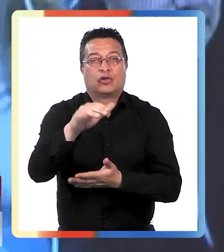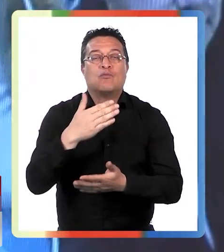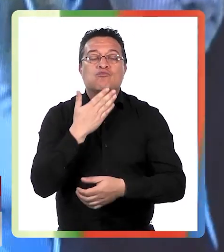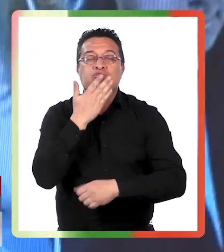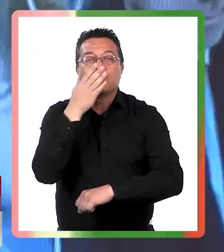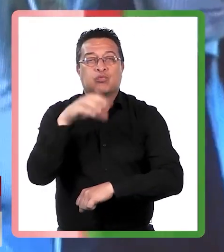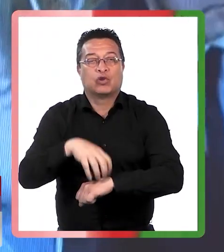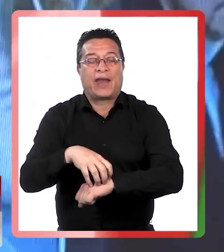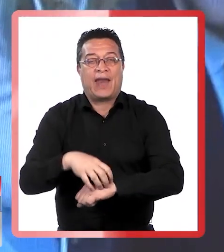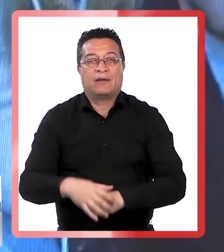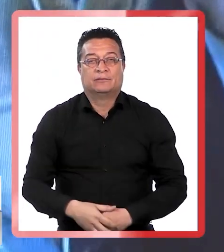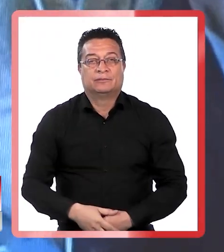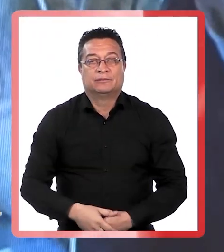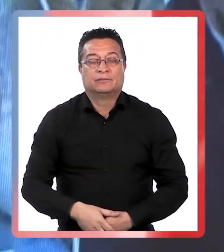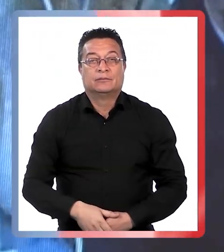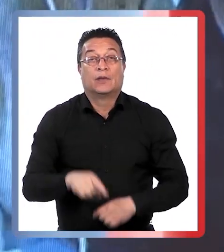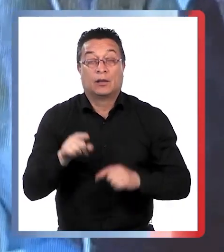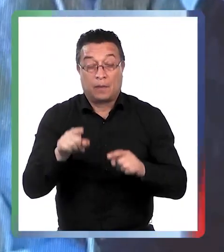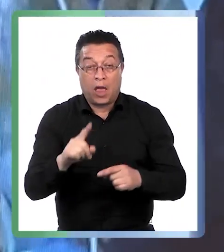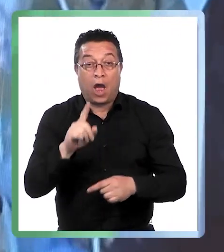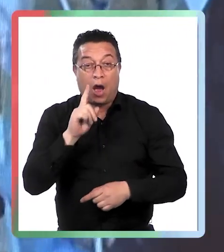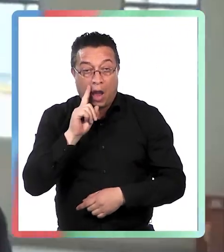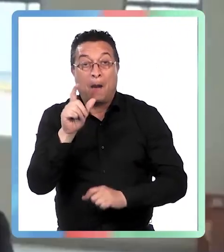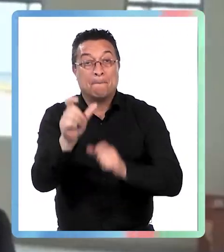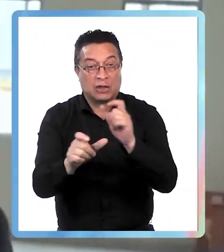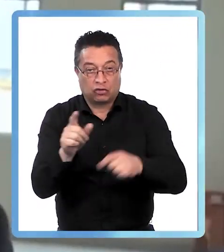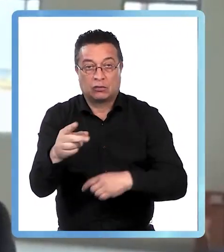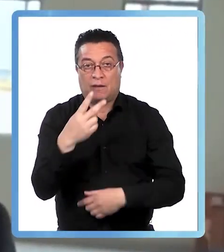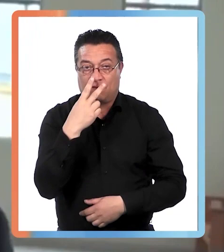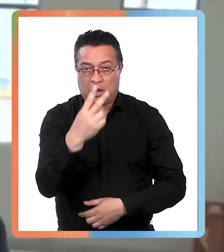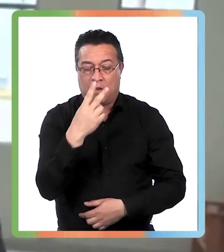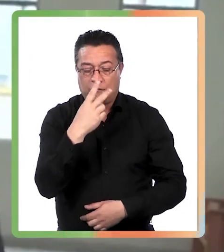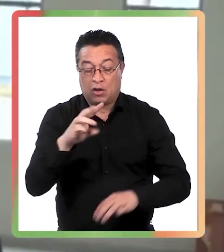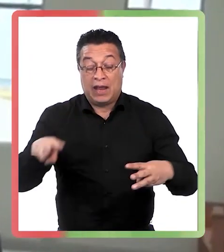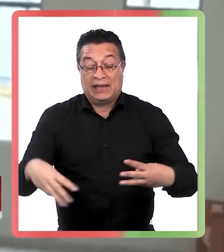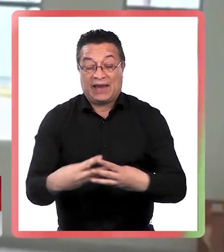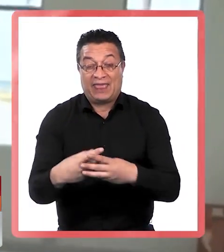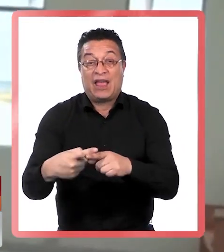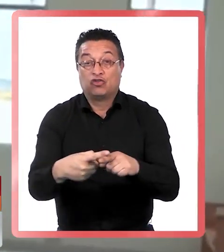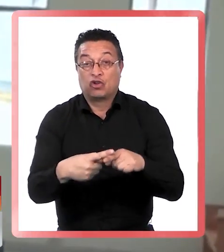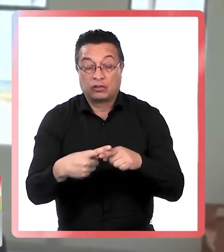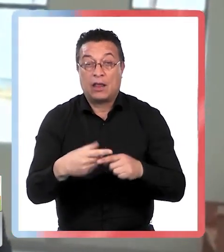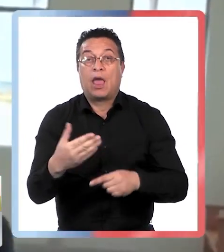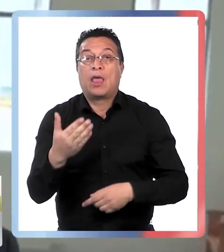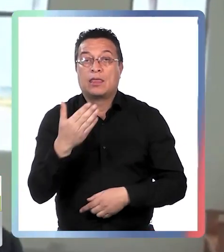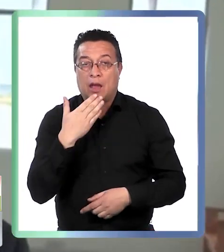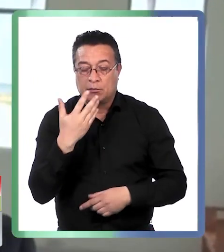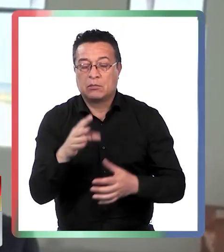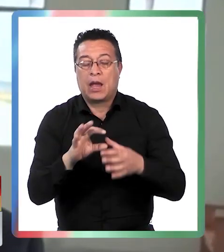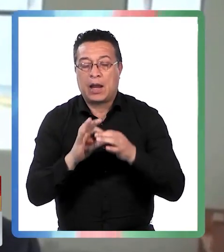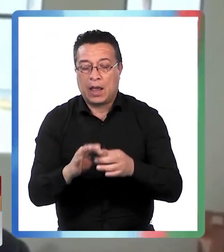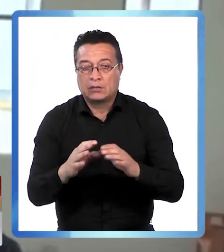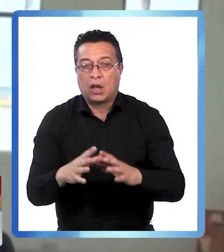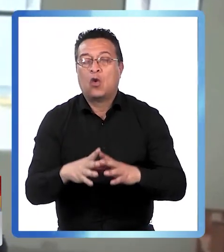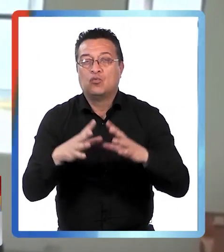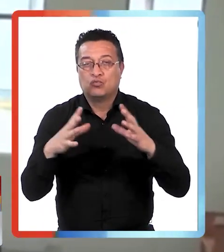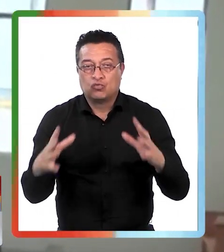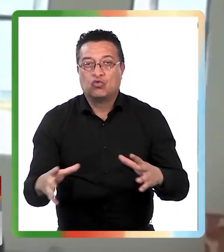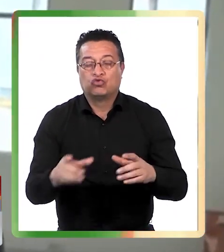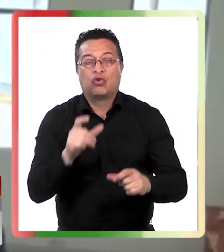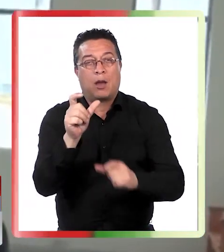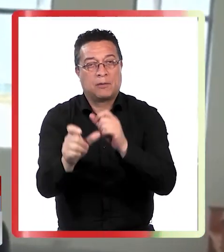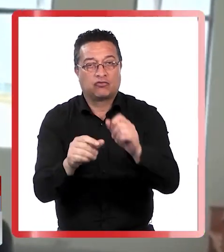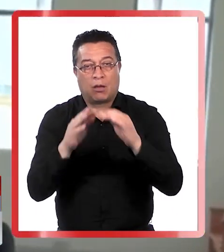aeropuerto de Punta Arenas lo que existe es que las personas cuando vieron en redes sociales que también se agradece mucho